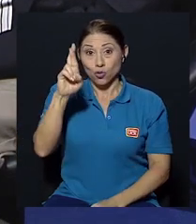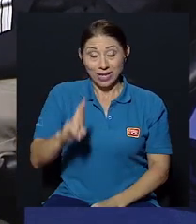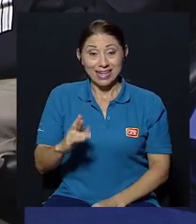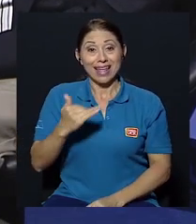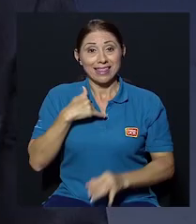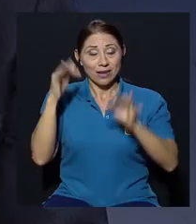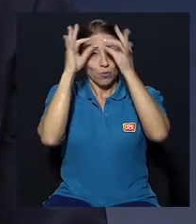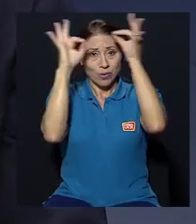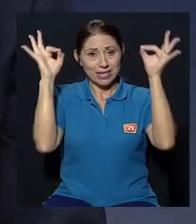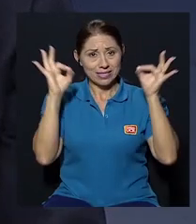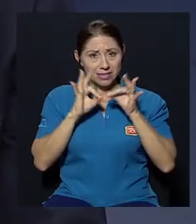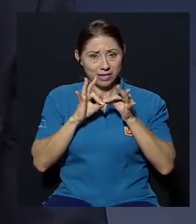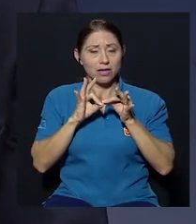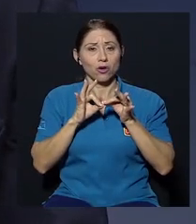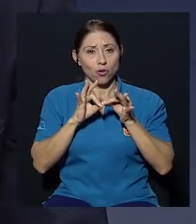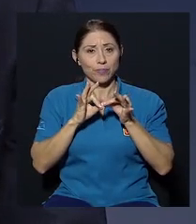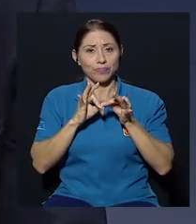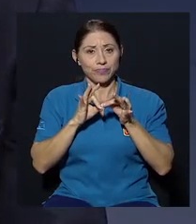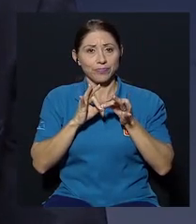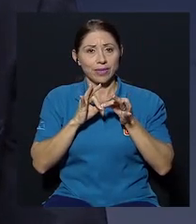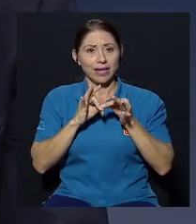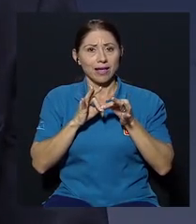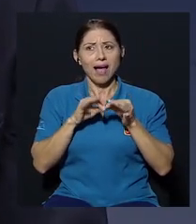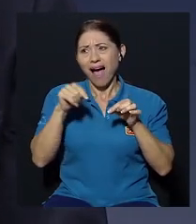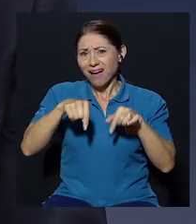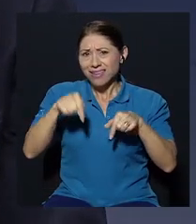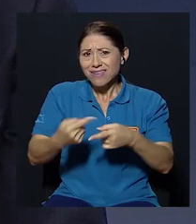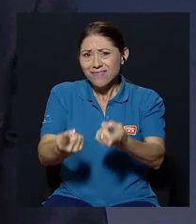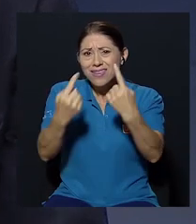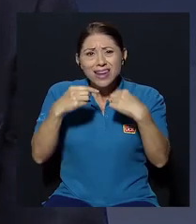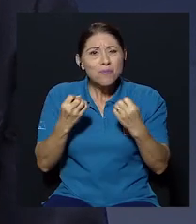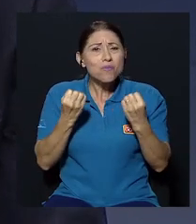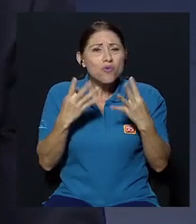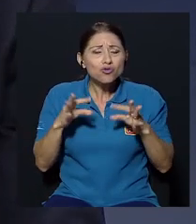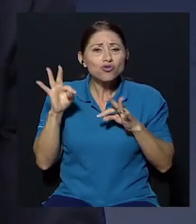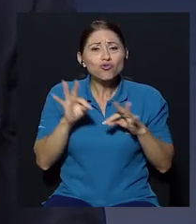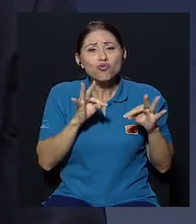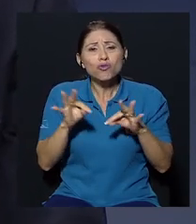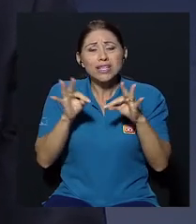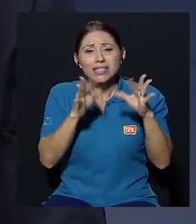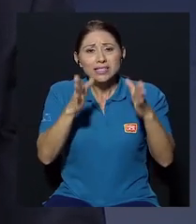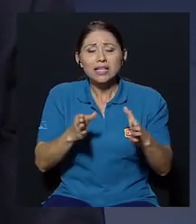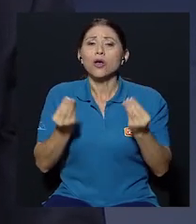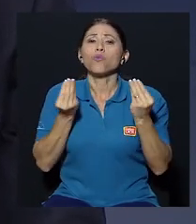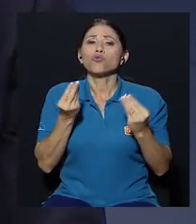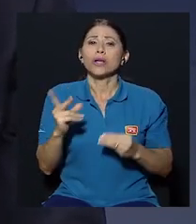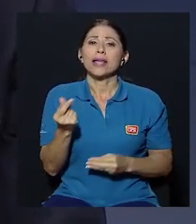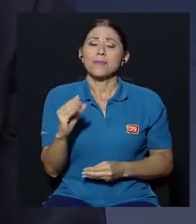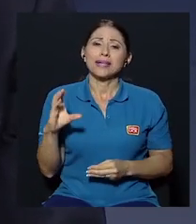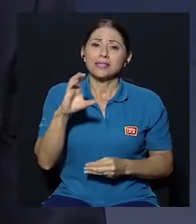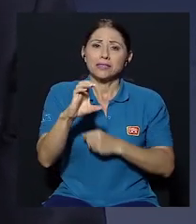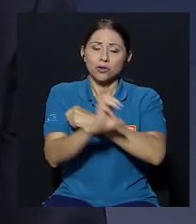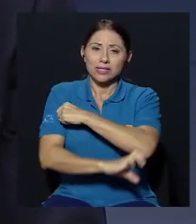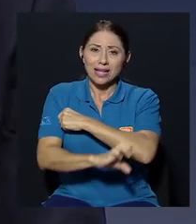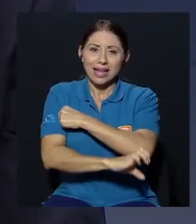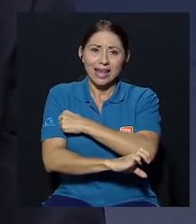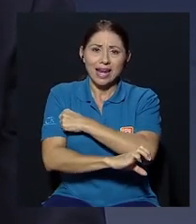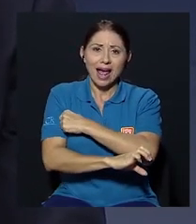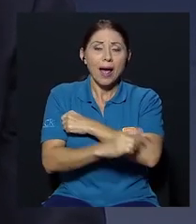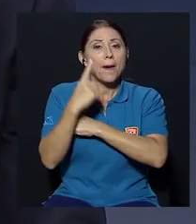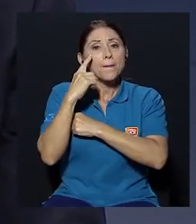derecho internacional y Costa Rica tiene un prestigio y aquí viene mucho turismo y inversión extranjera